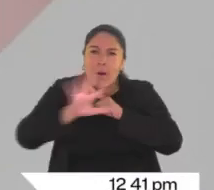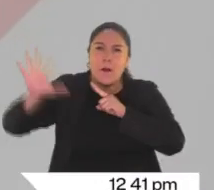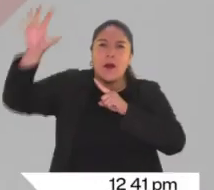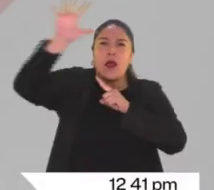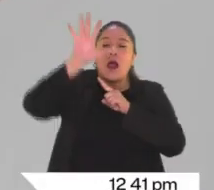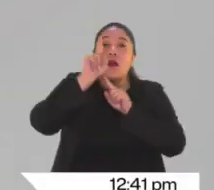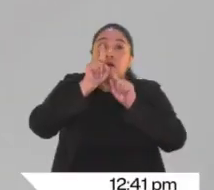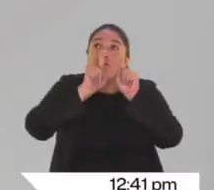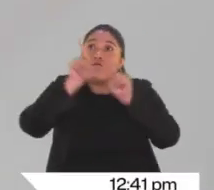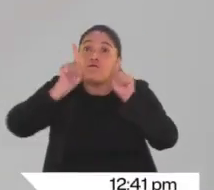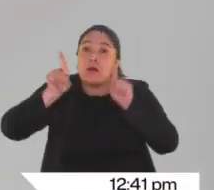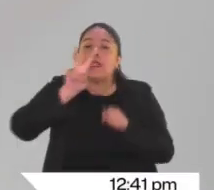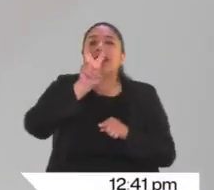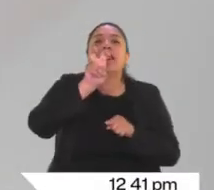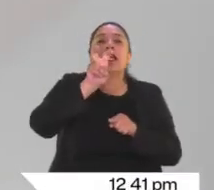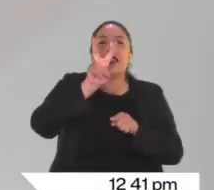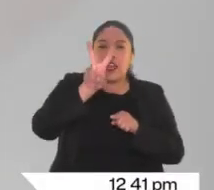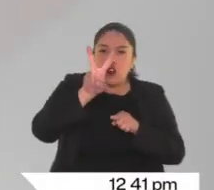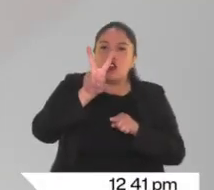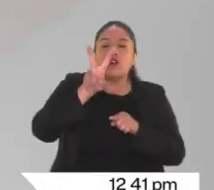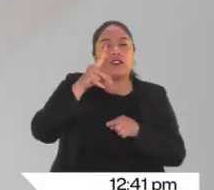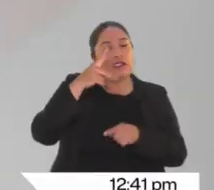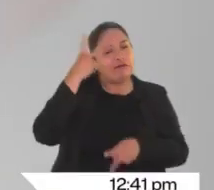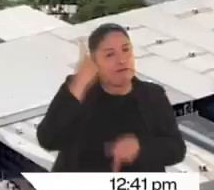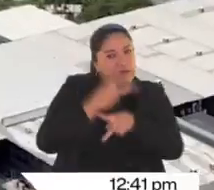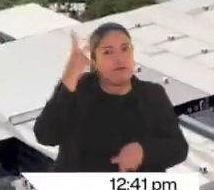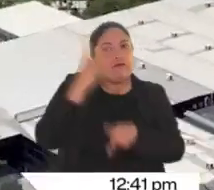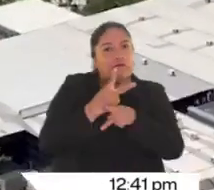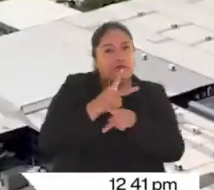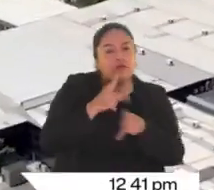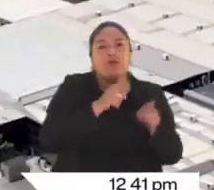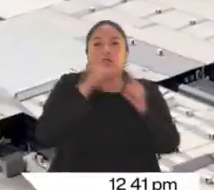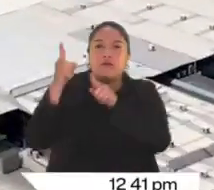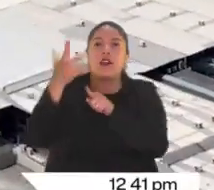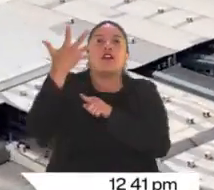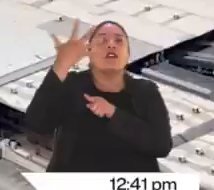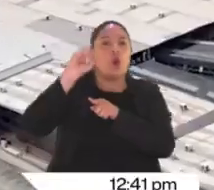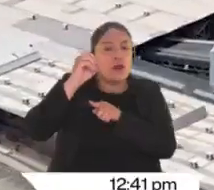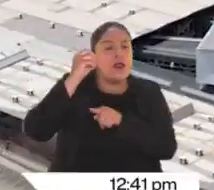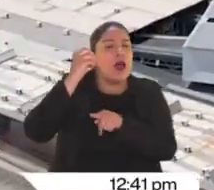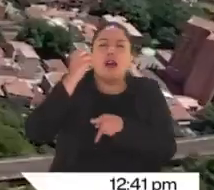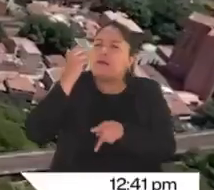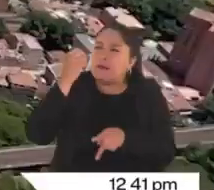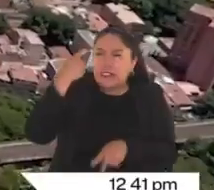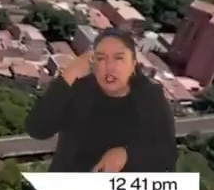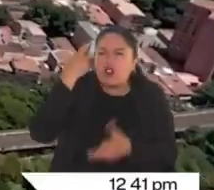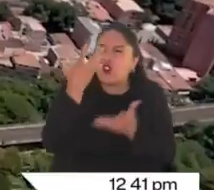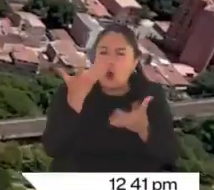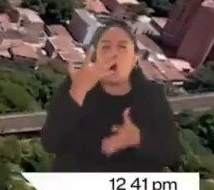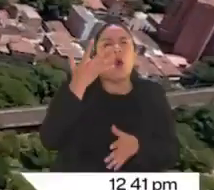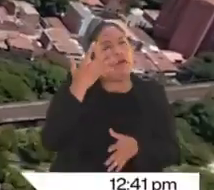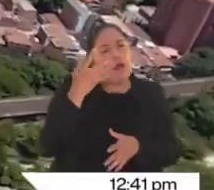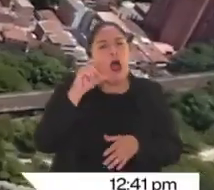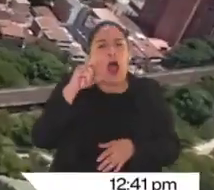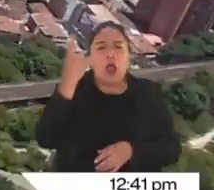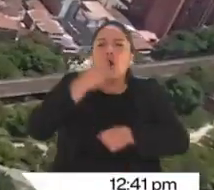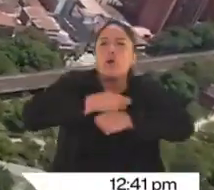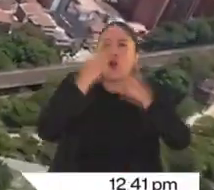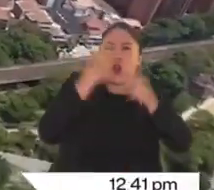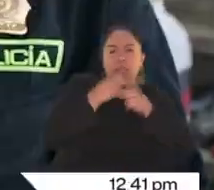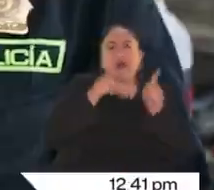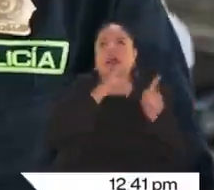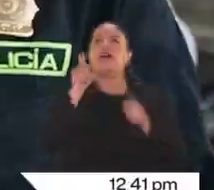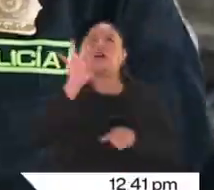están con riesgo electoral y 50 riesgo por violencia. 35 comparten ambas